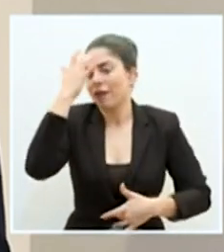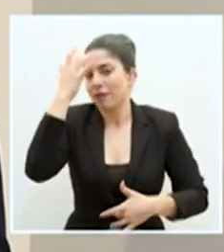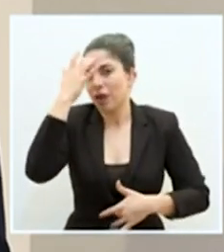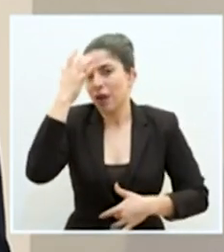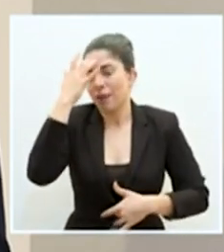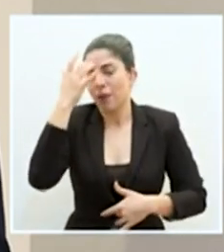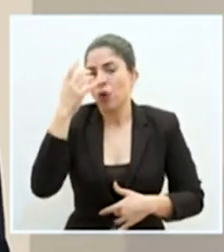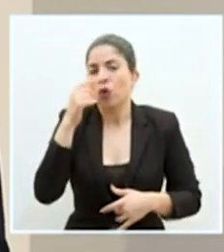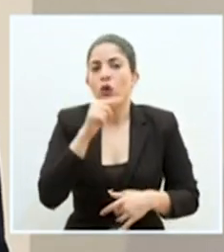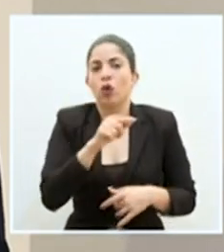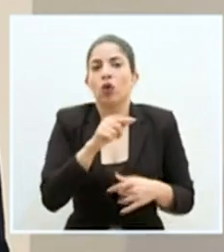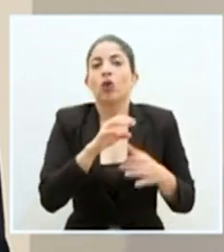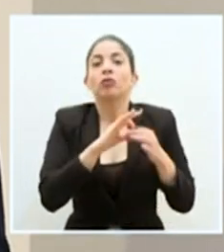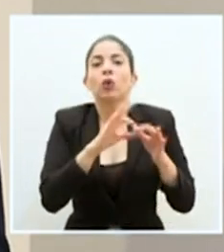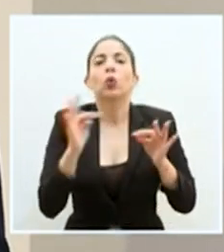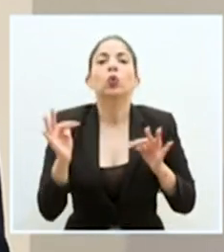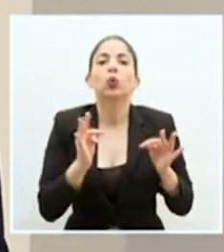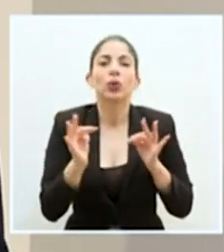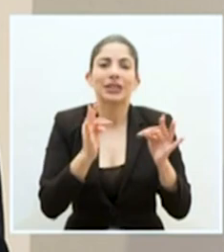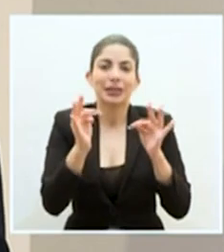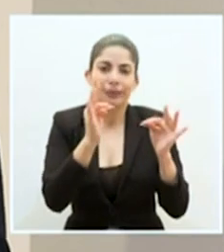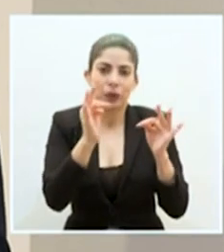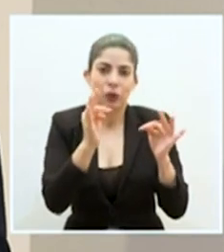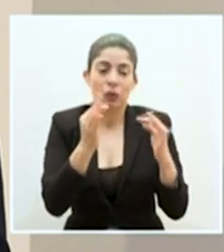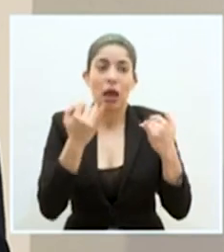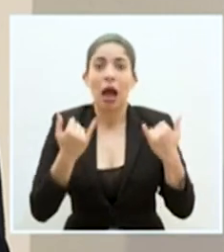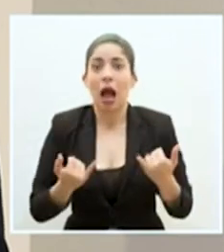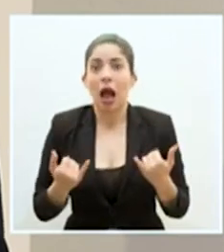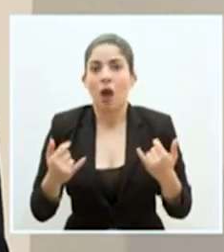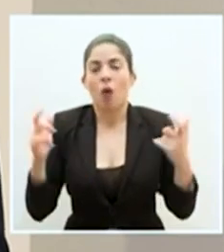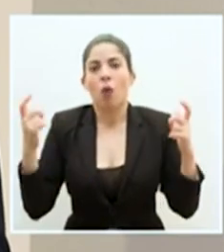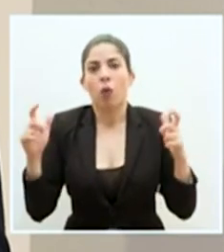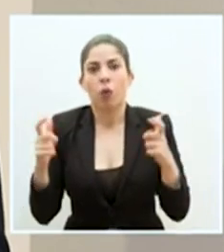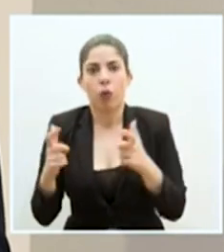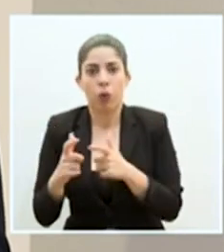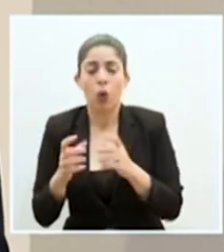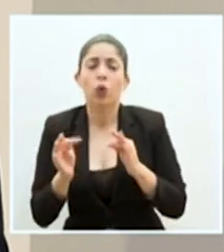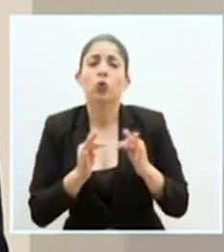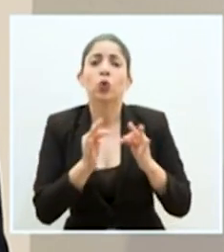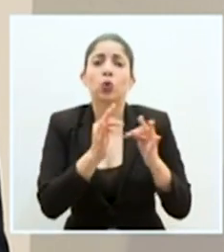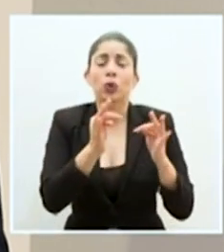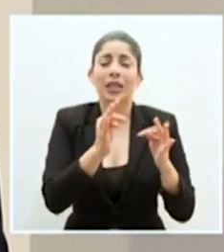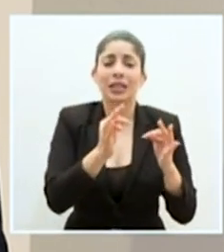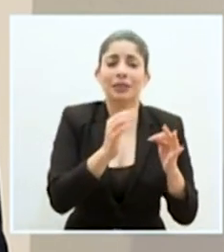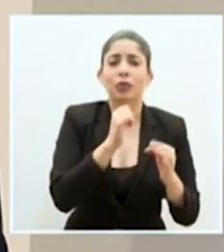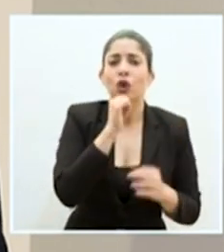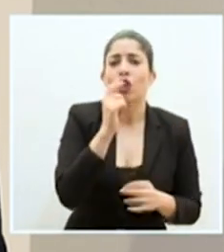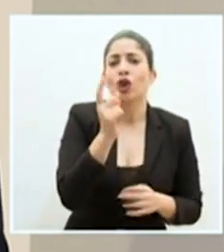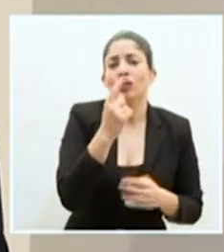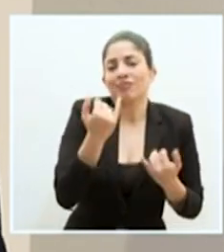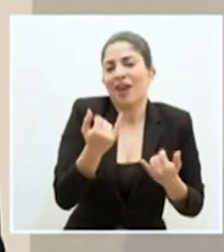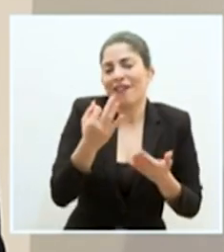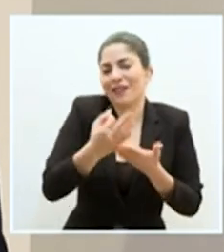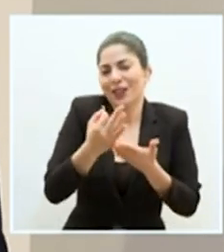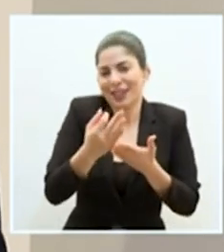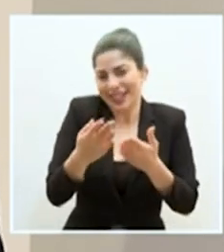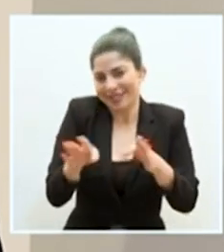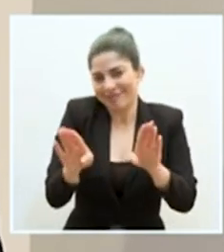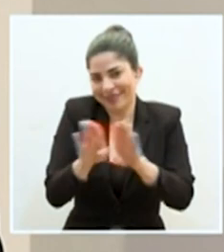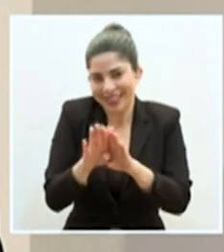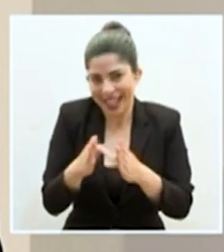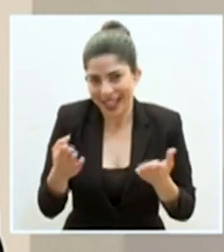asociados con turismo, eso ha venido en realidad a menos, tanto de turismo no solamente, obviamente cerramos las fronteras para